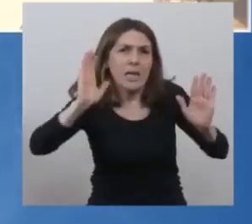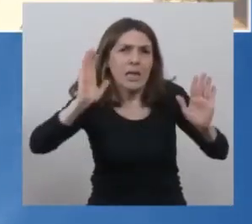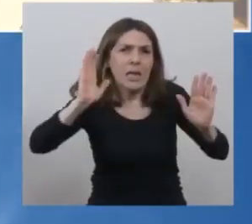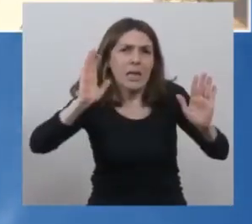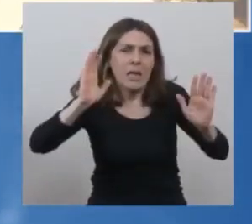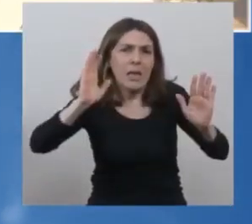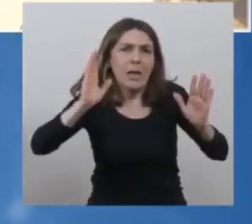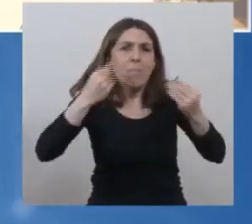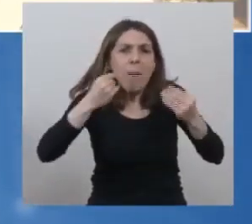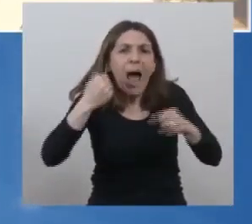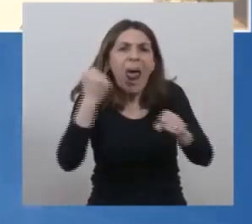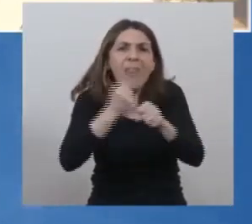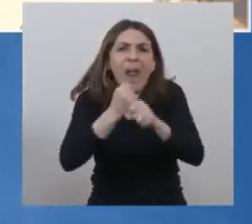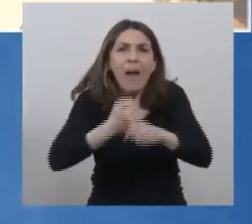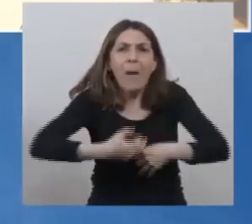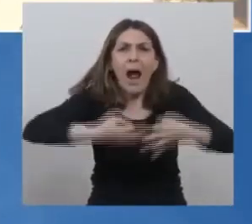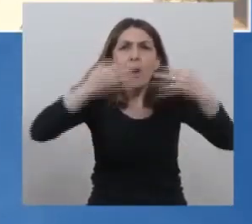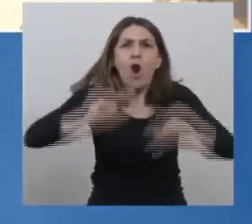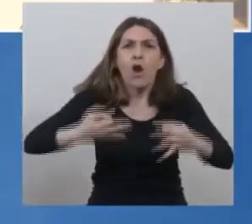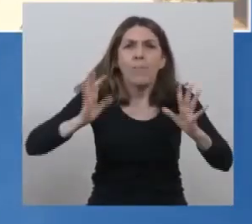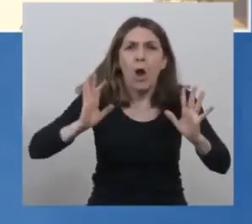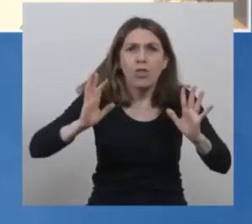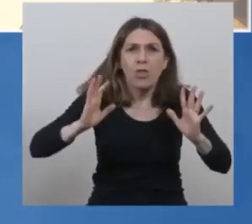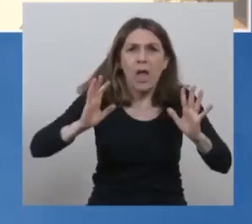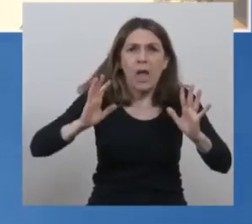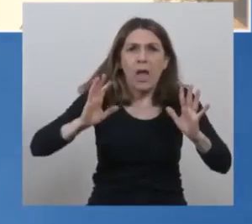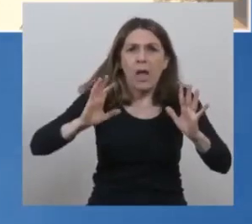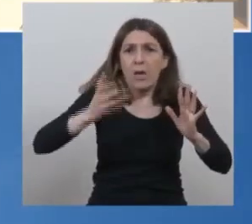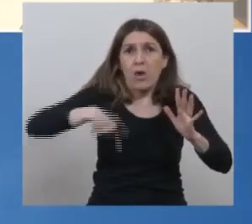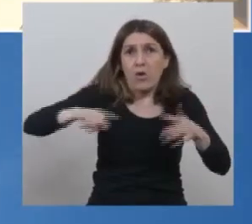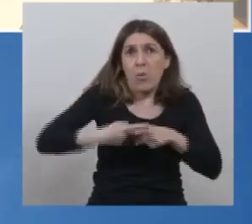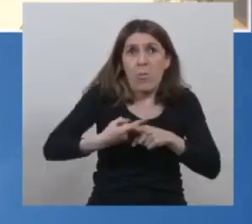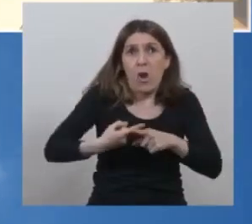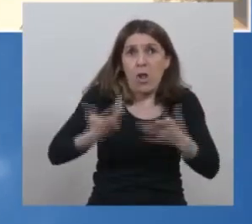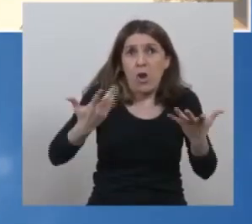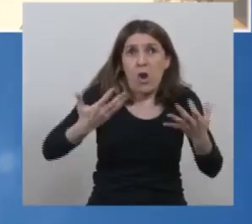a hacer las cosas que debemos hacer como clase de dirigente